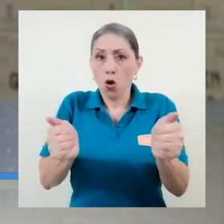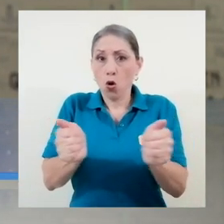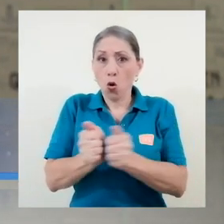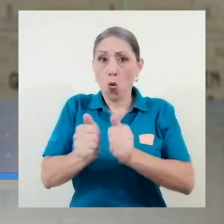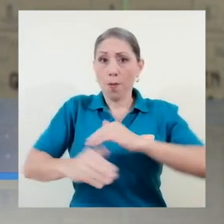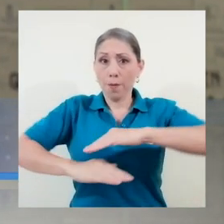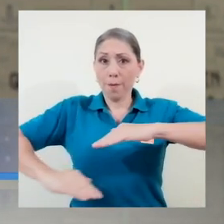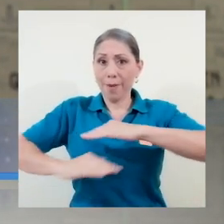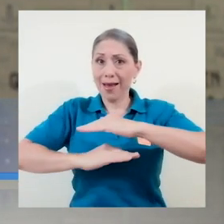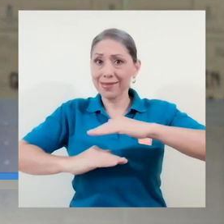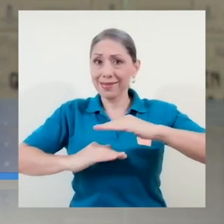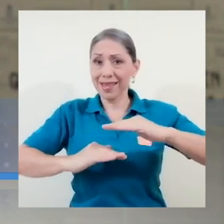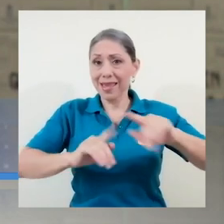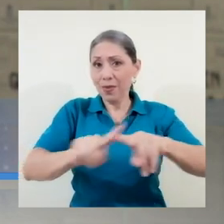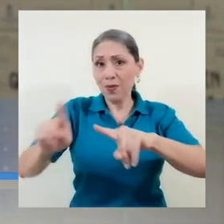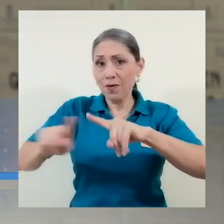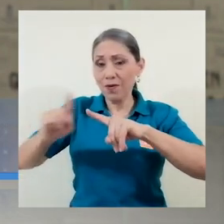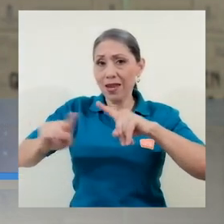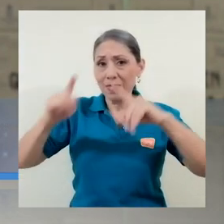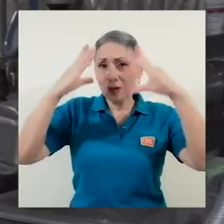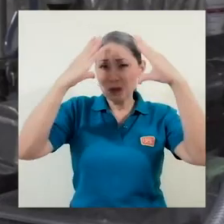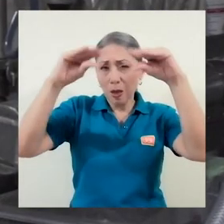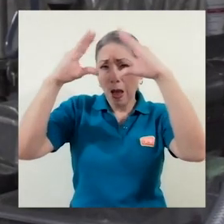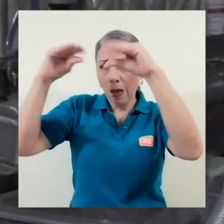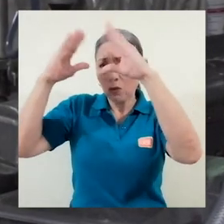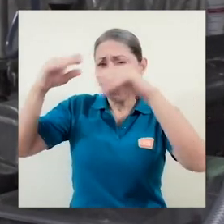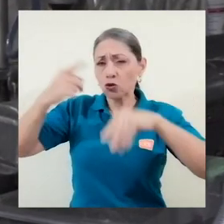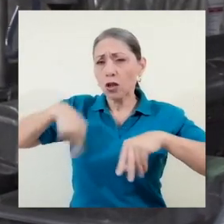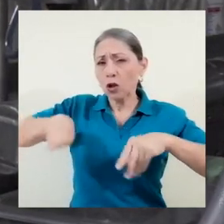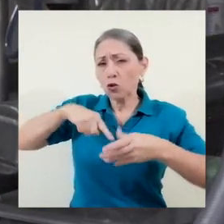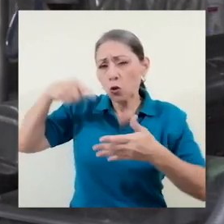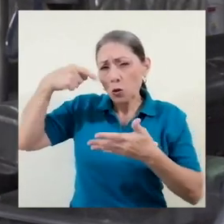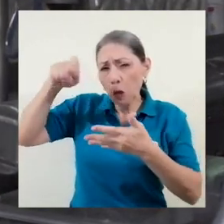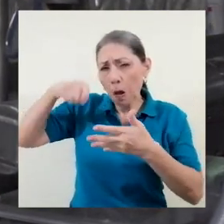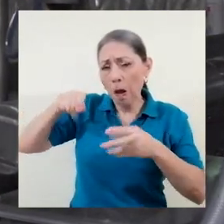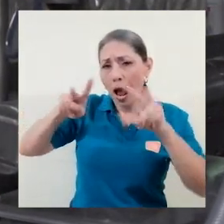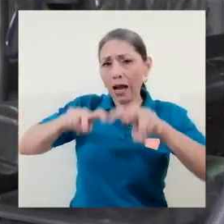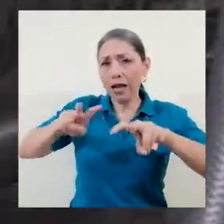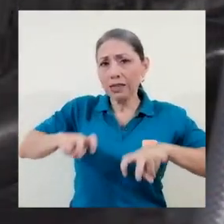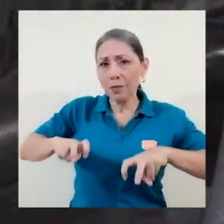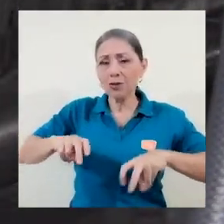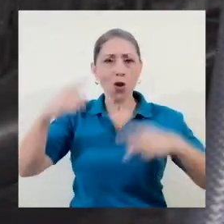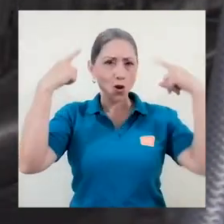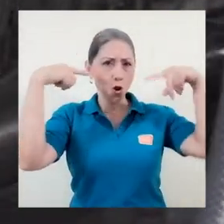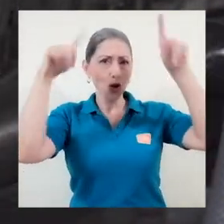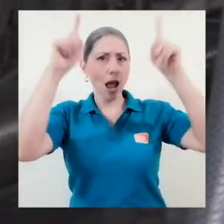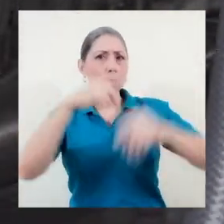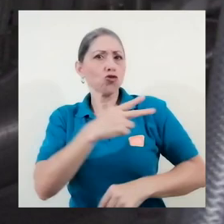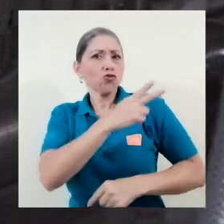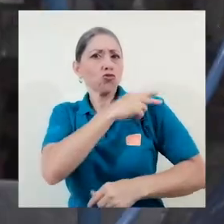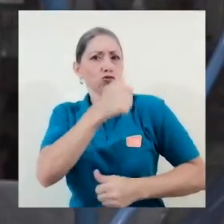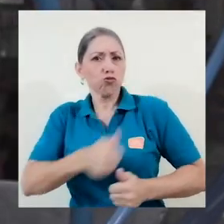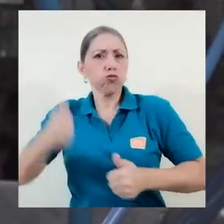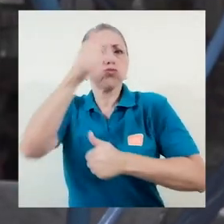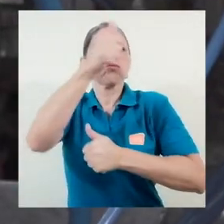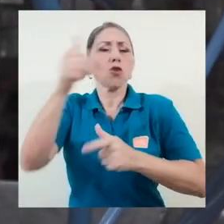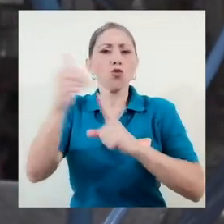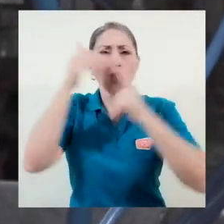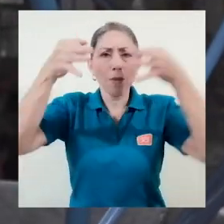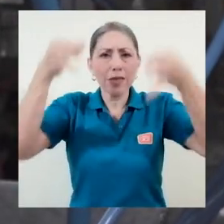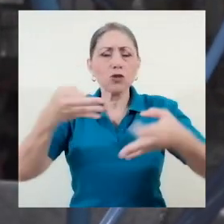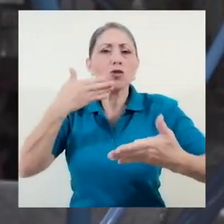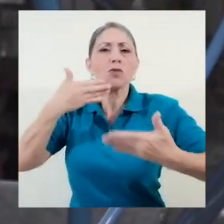que a partir de los datos que nosotros analizamos logramos que la gerencia pueda tomar buenas decisiones y las mejores